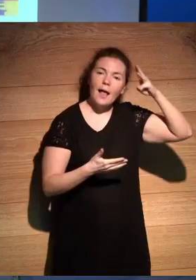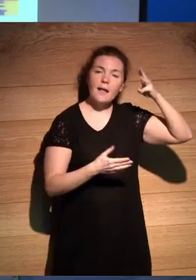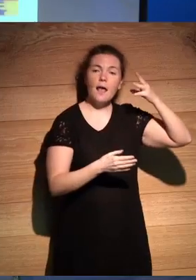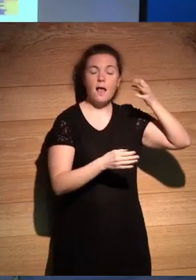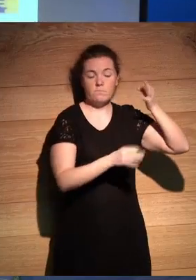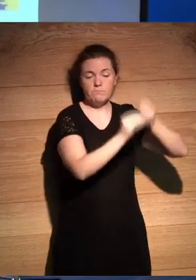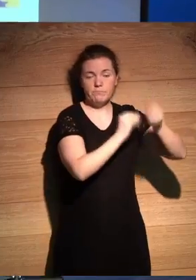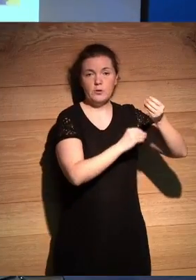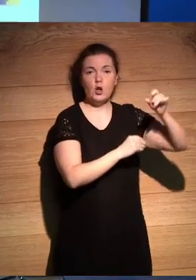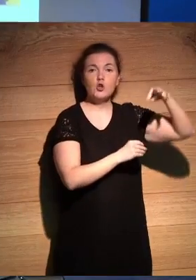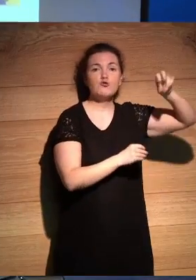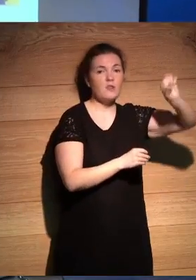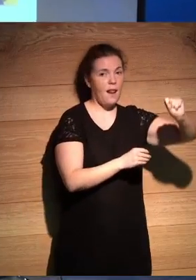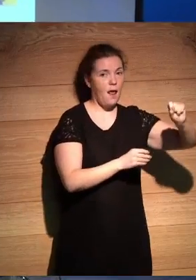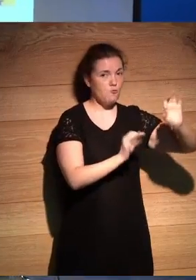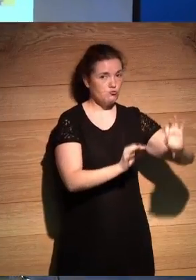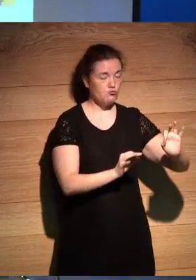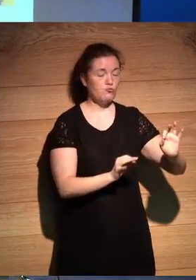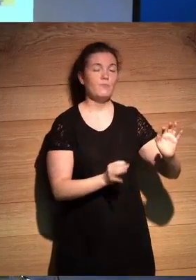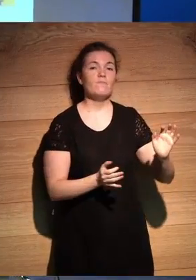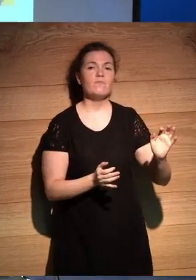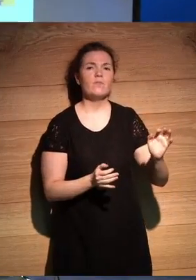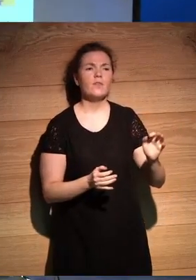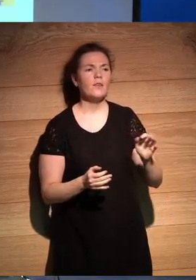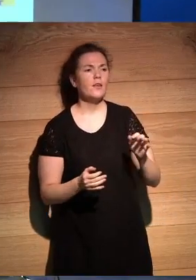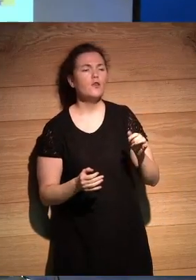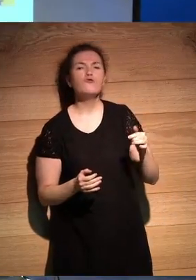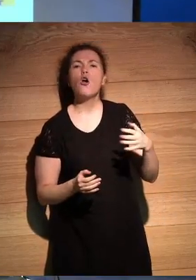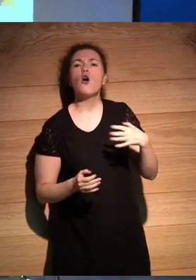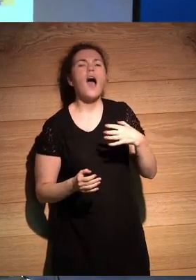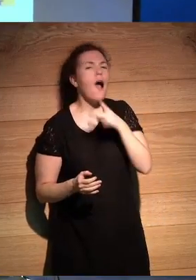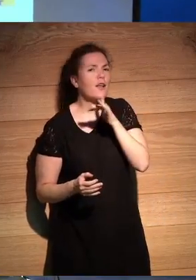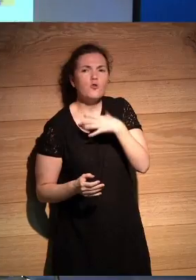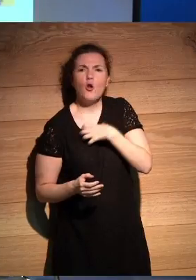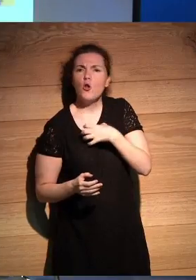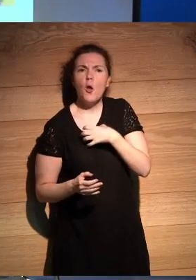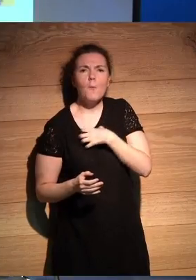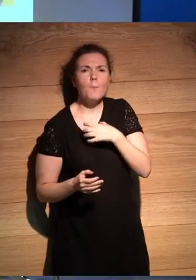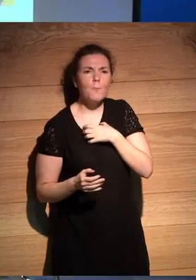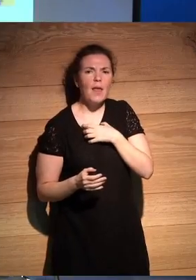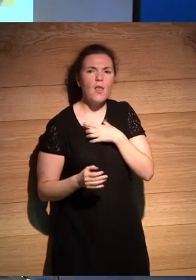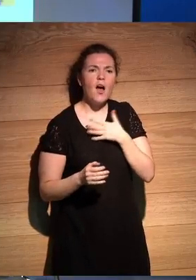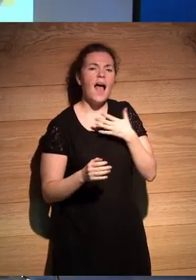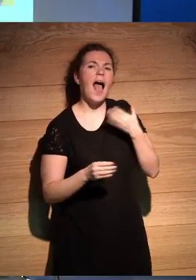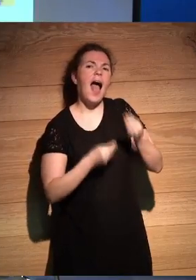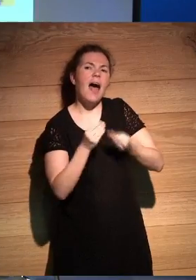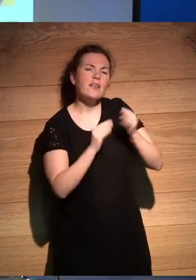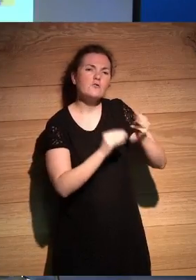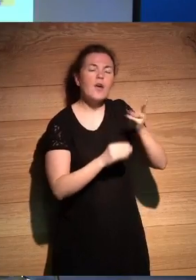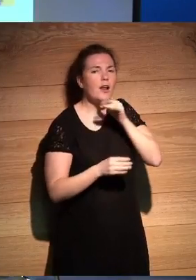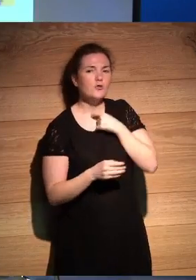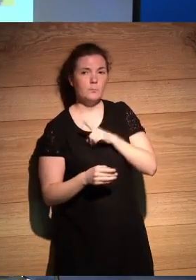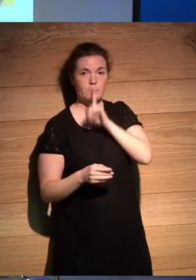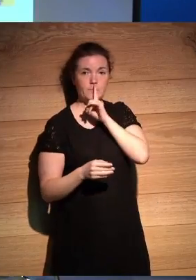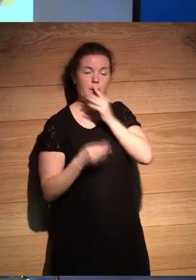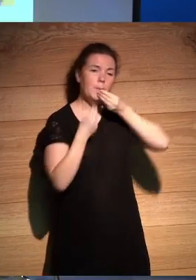de Sonora y yo no puedo hacer, como es ahora, mansplaining, pues mexicanosplaining, entonces yo me callo